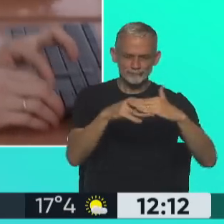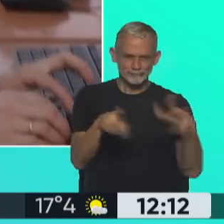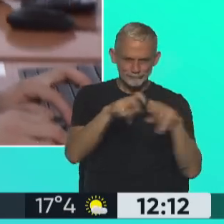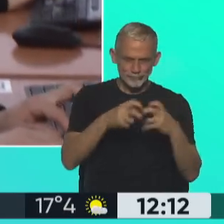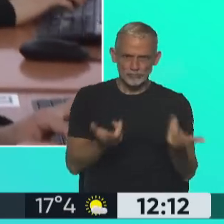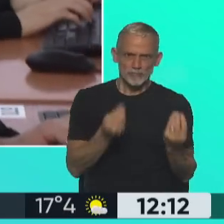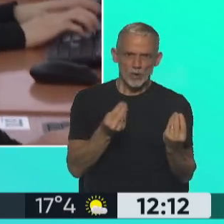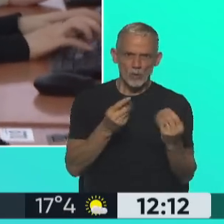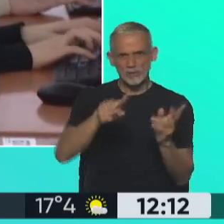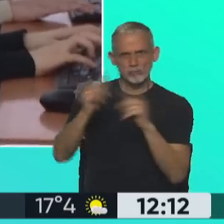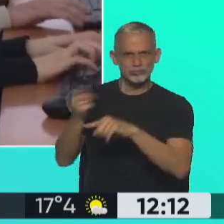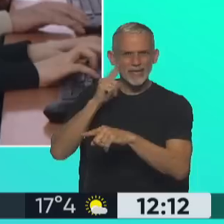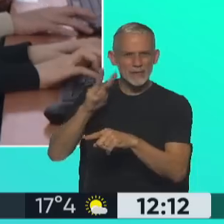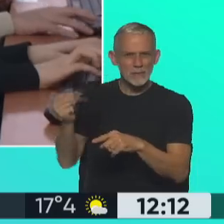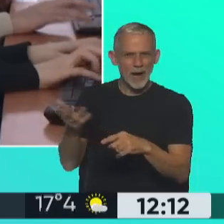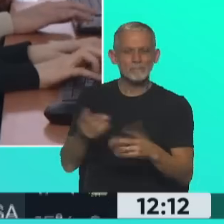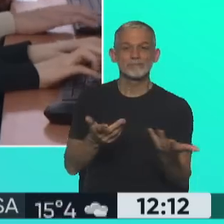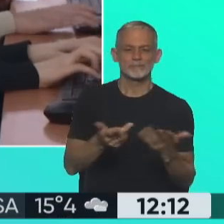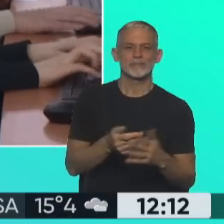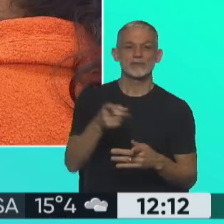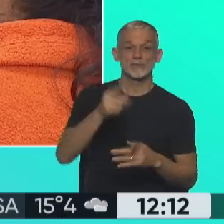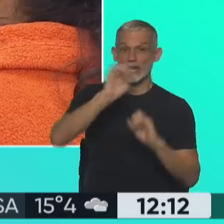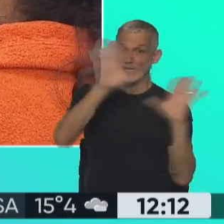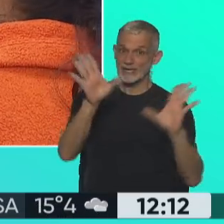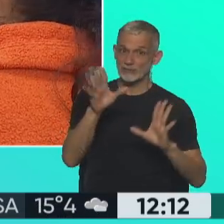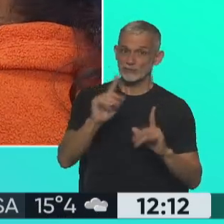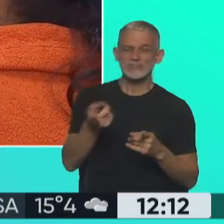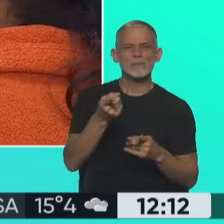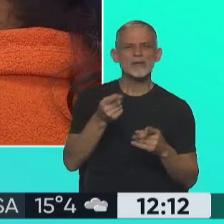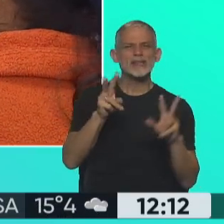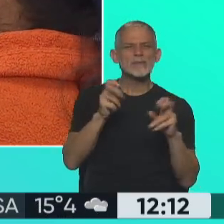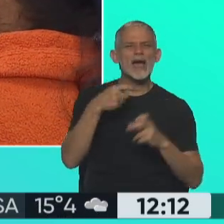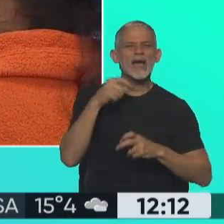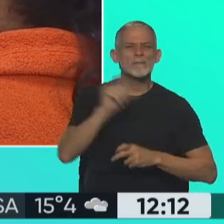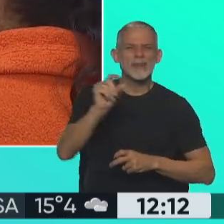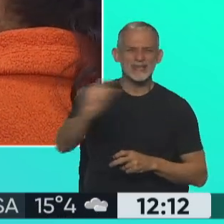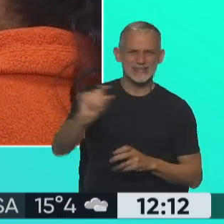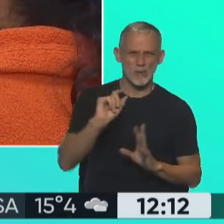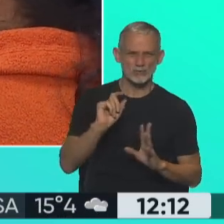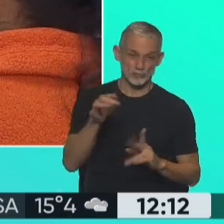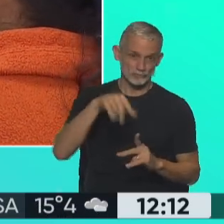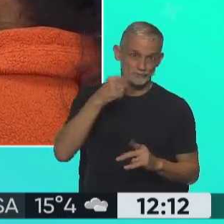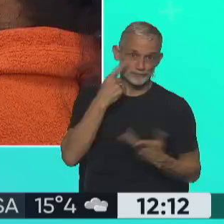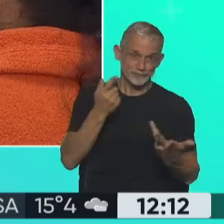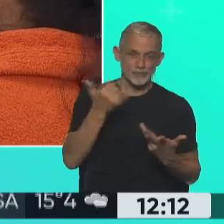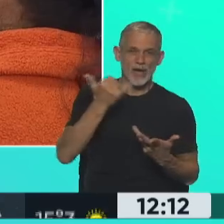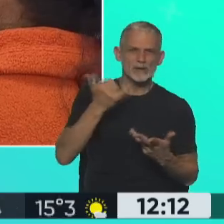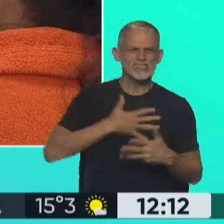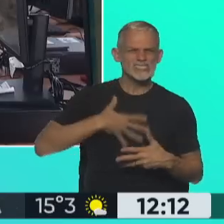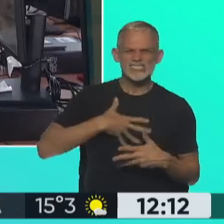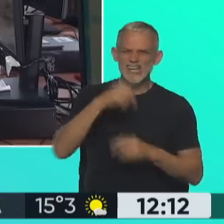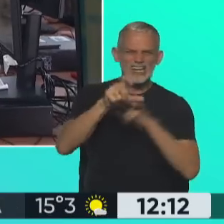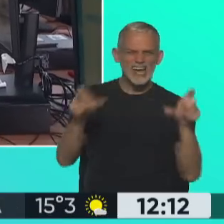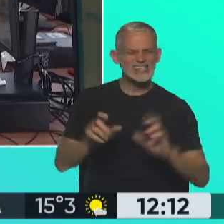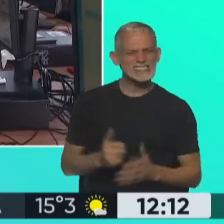lo otro importante, que es importante aclararlo, es el tema de los créditos. Ustedes van a encontrarse con mucho malestar de la